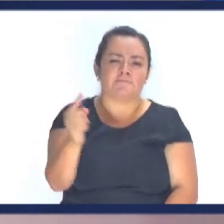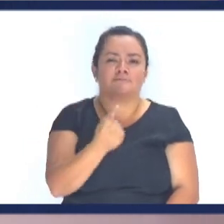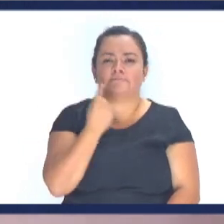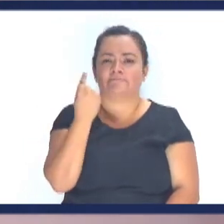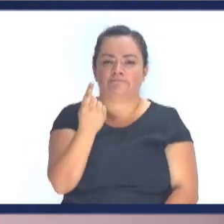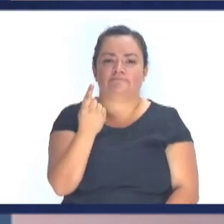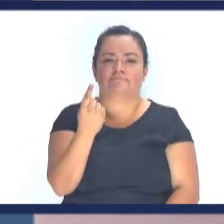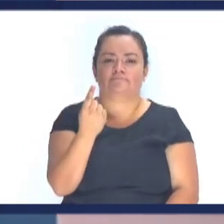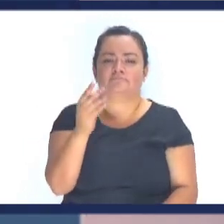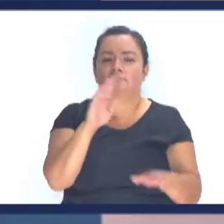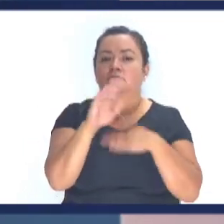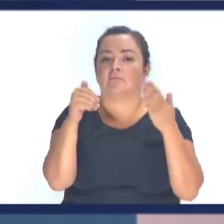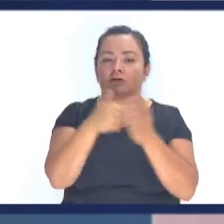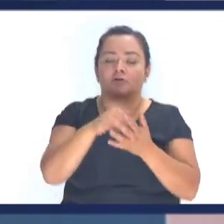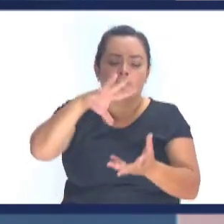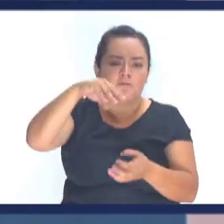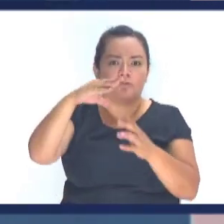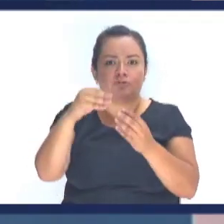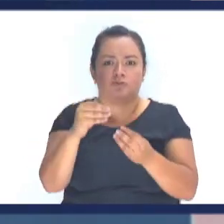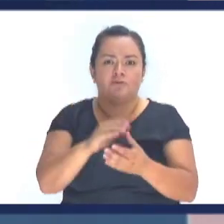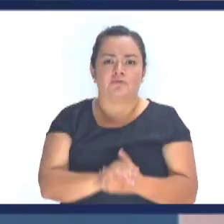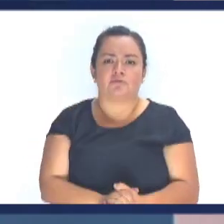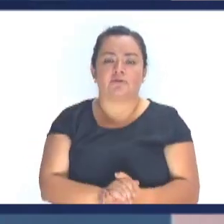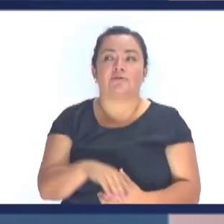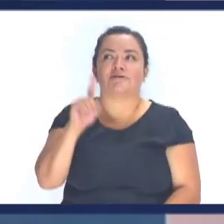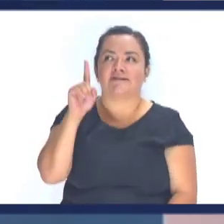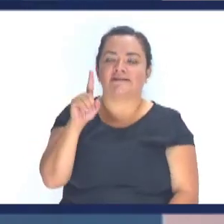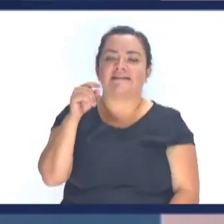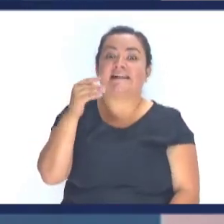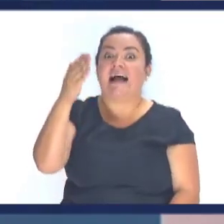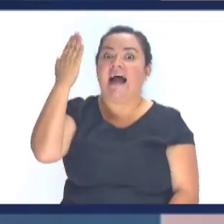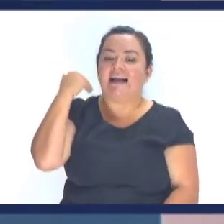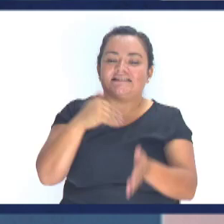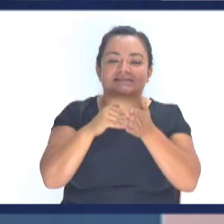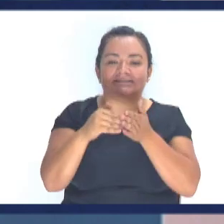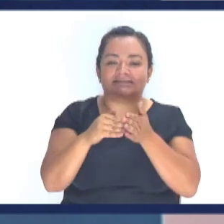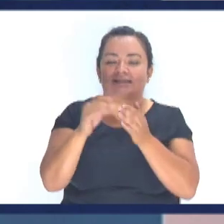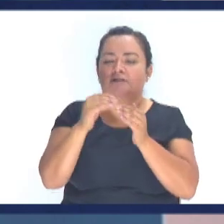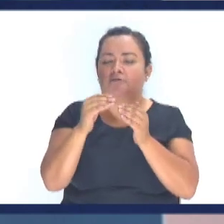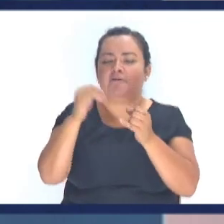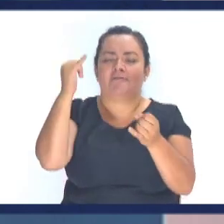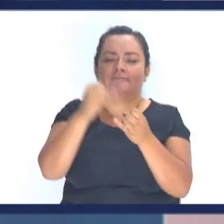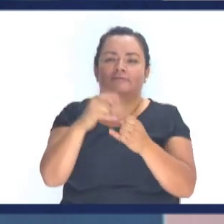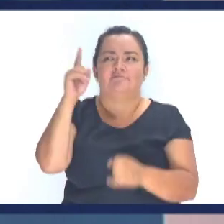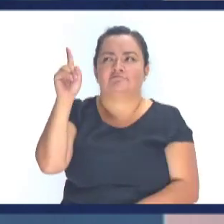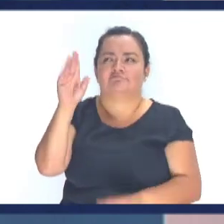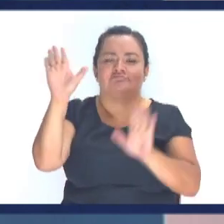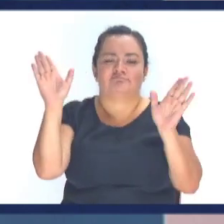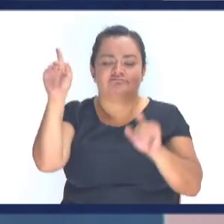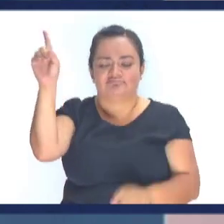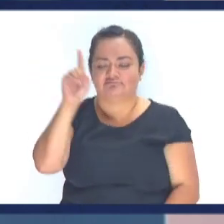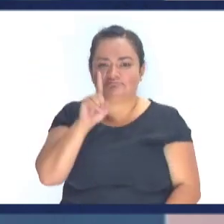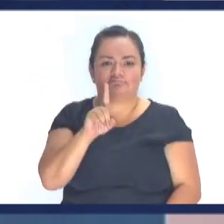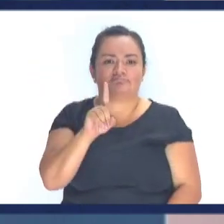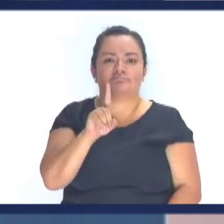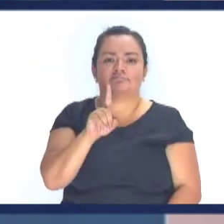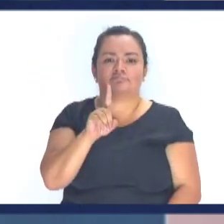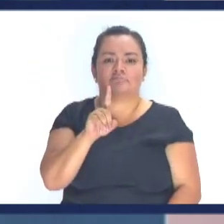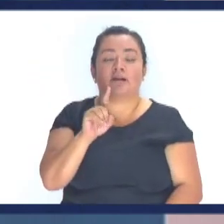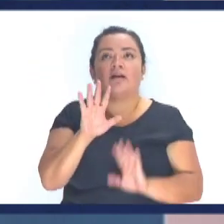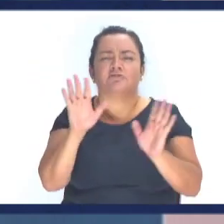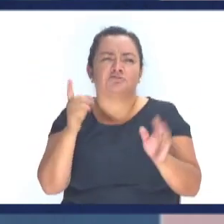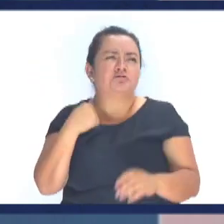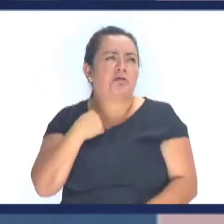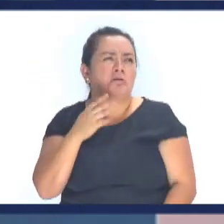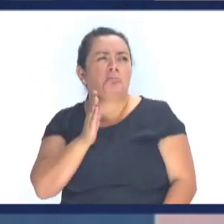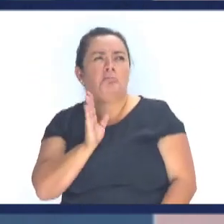Primogénito De toda creación O sea que Él estuvo En el Génesis Como va a estar En el Apocalipsis Entonces Jesús